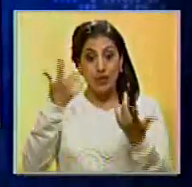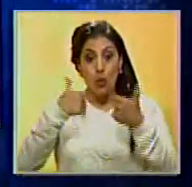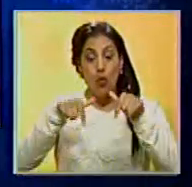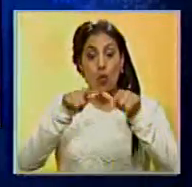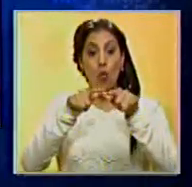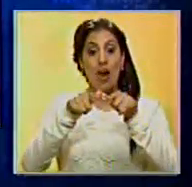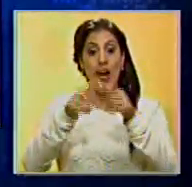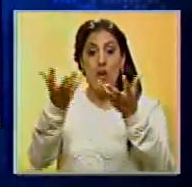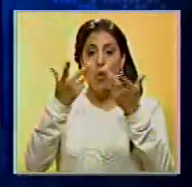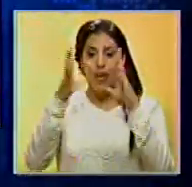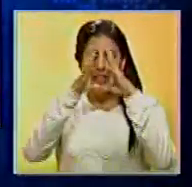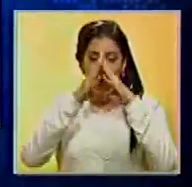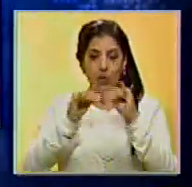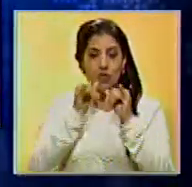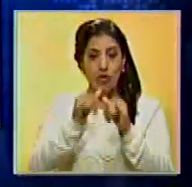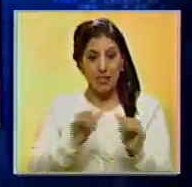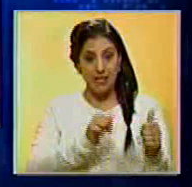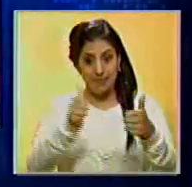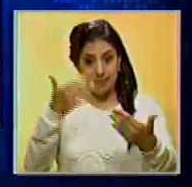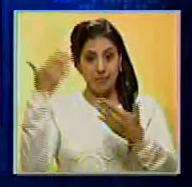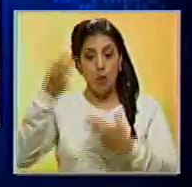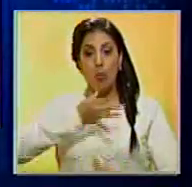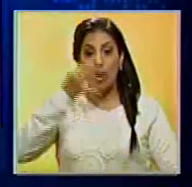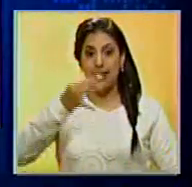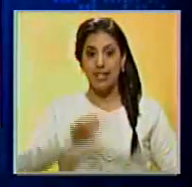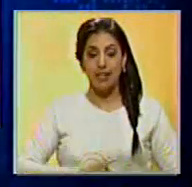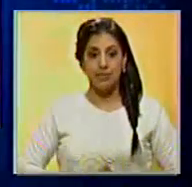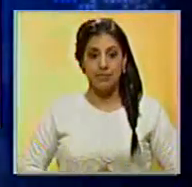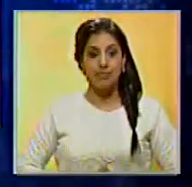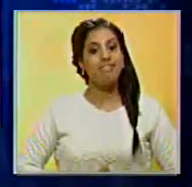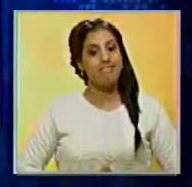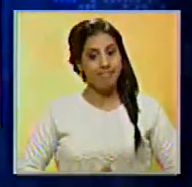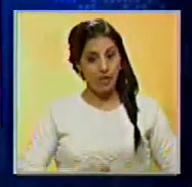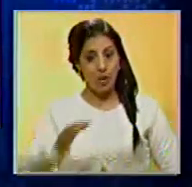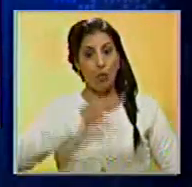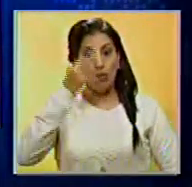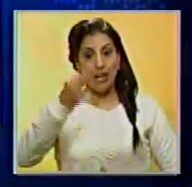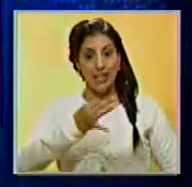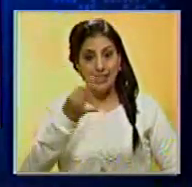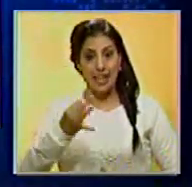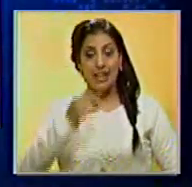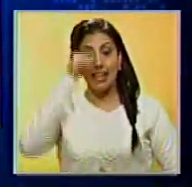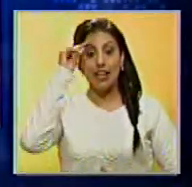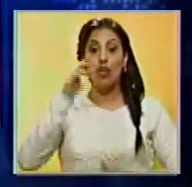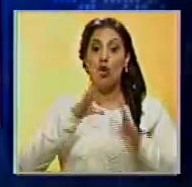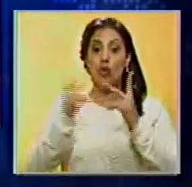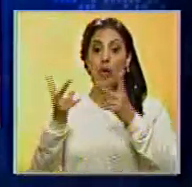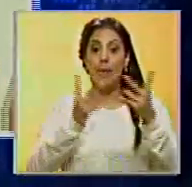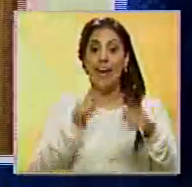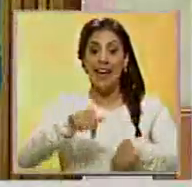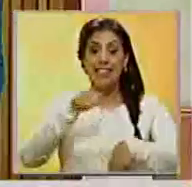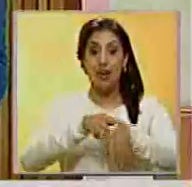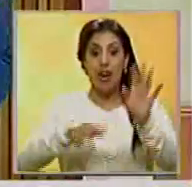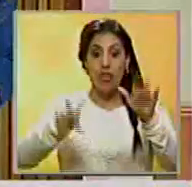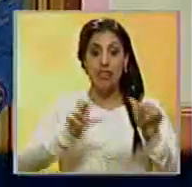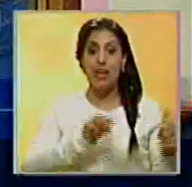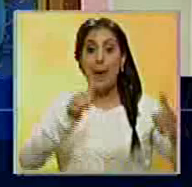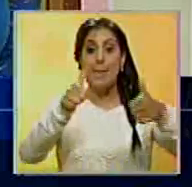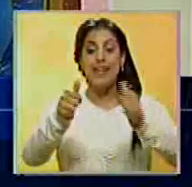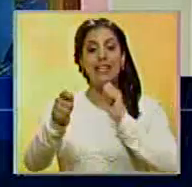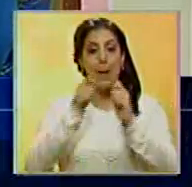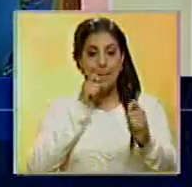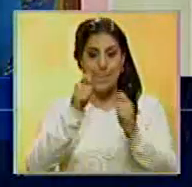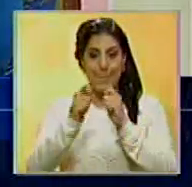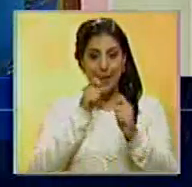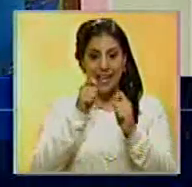la sede del organismo y nos amplía la información. Adelante, Carla, buenas tardes. Así es, buenas tardes, Endrina, amigos televidentes. A esta hora se inicia esta rueda